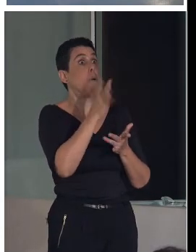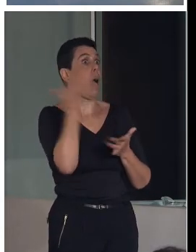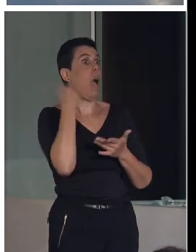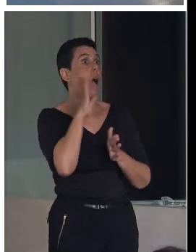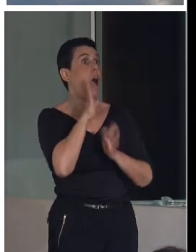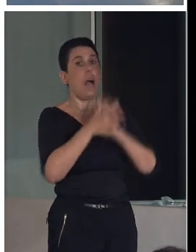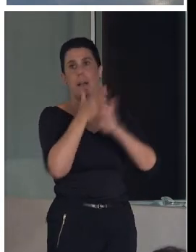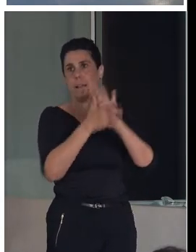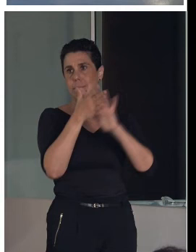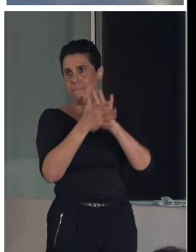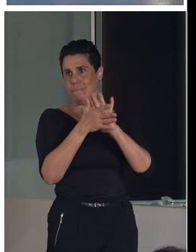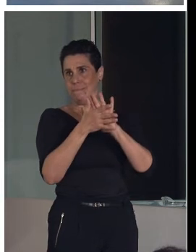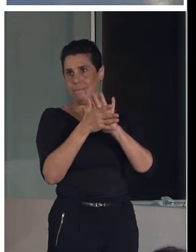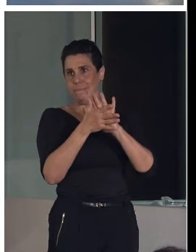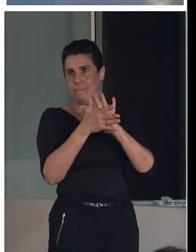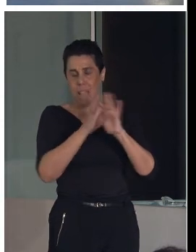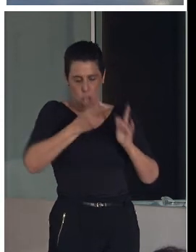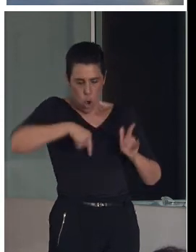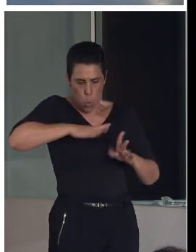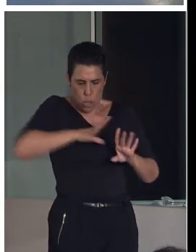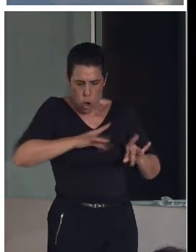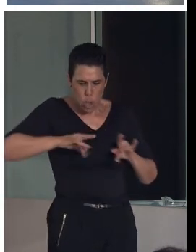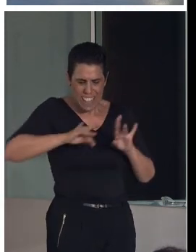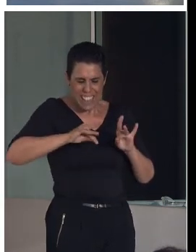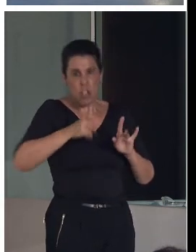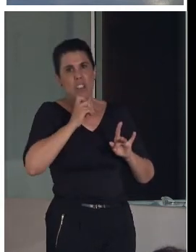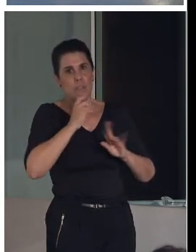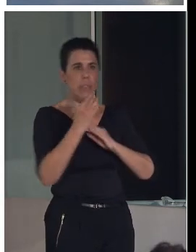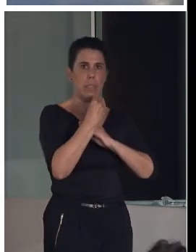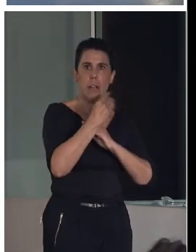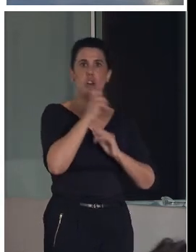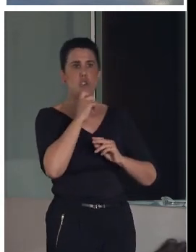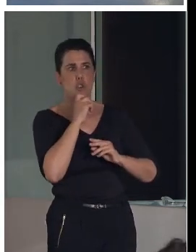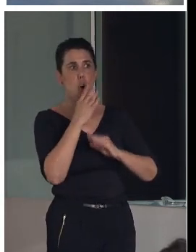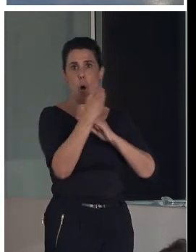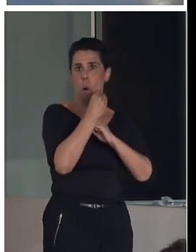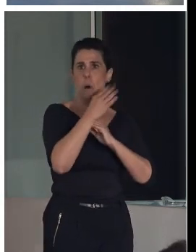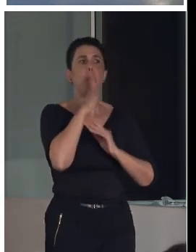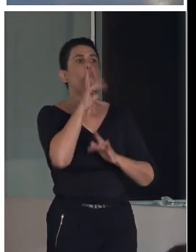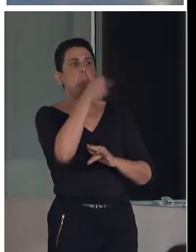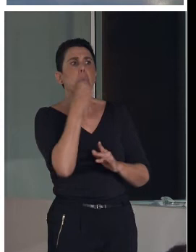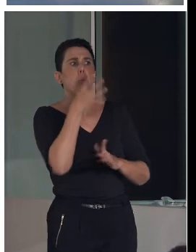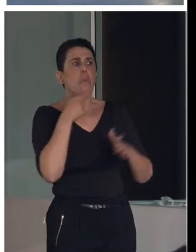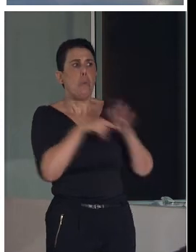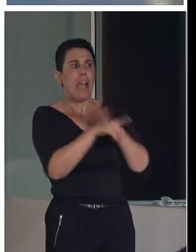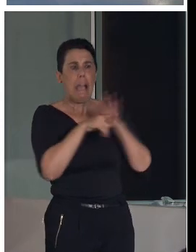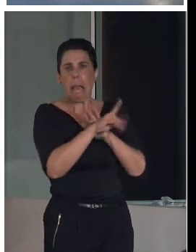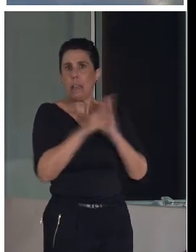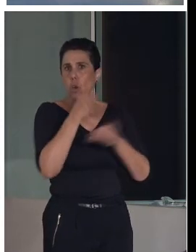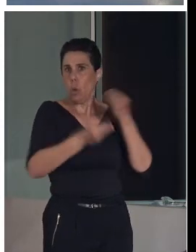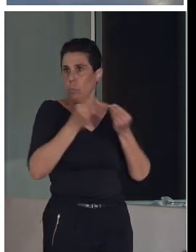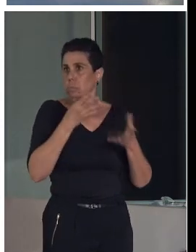pero lo más difícil de nuestro territorio no es la financiación. Porque, bueno, si eres un buen gestor, pues